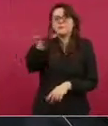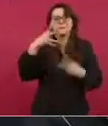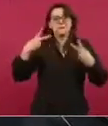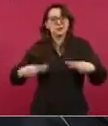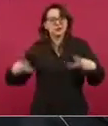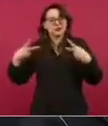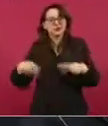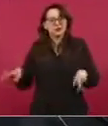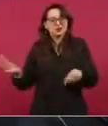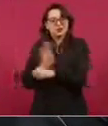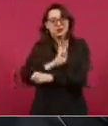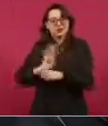gente.